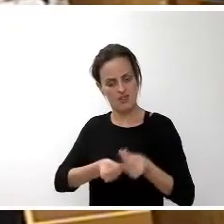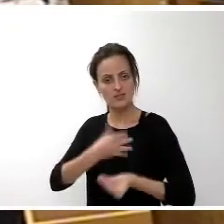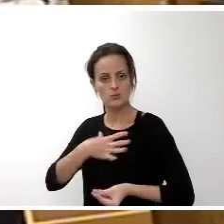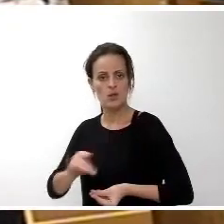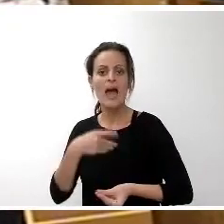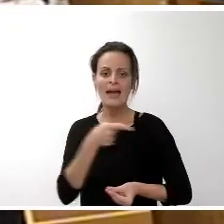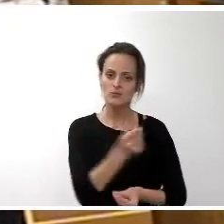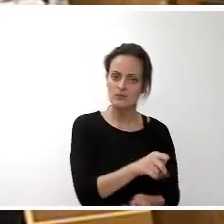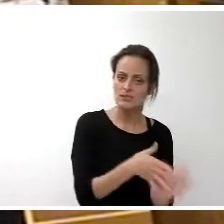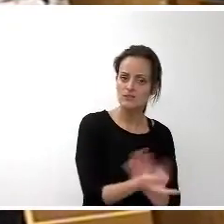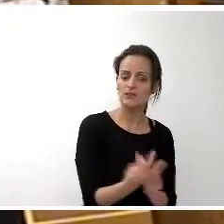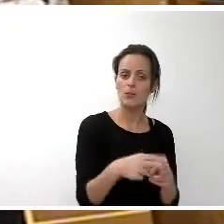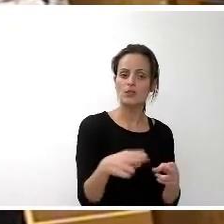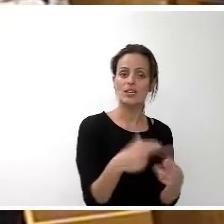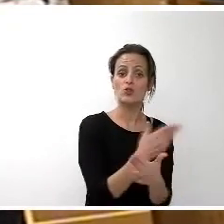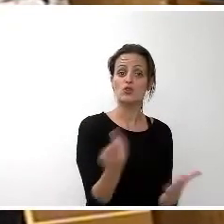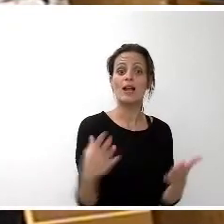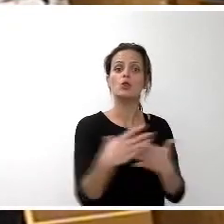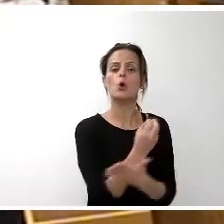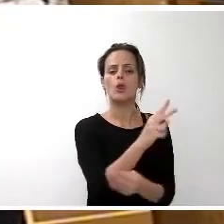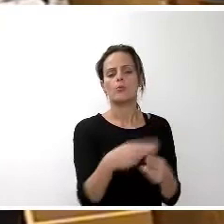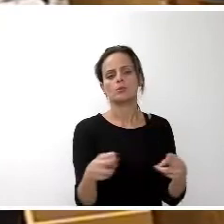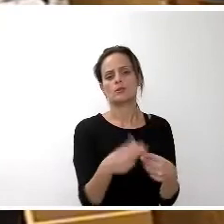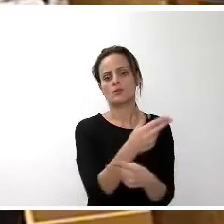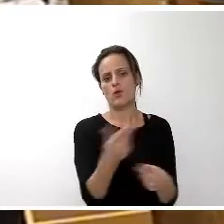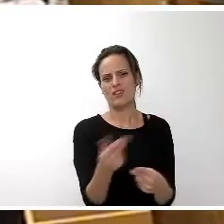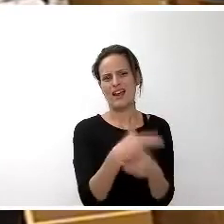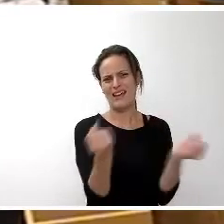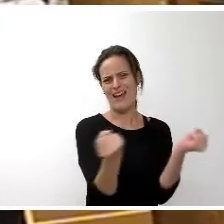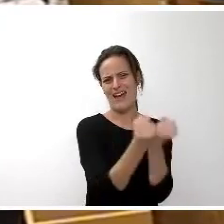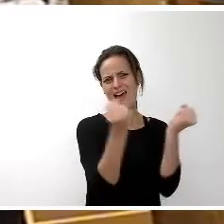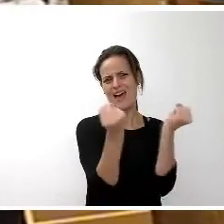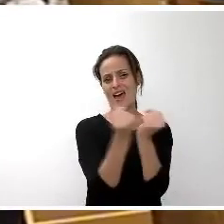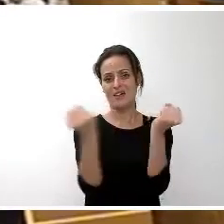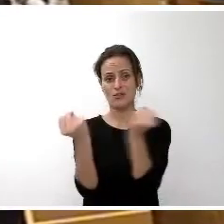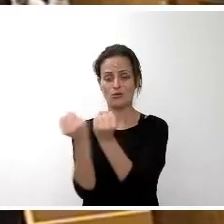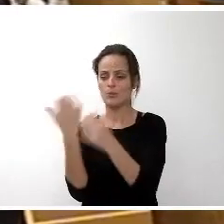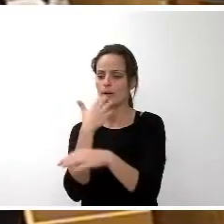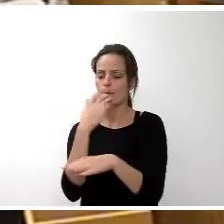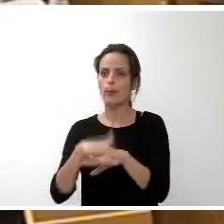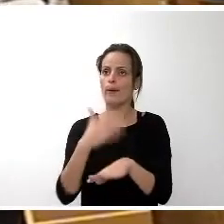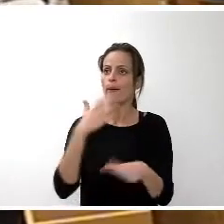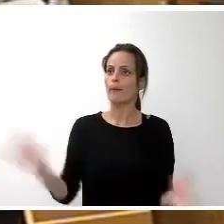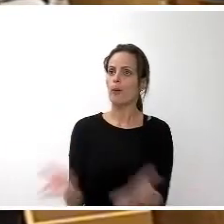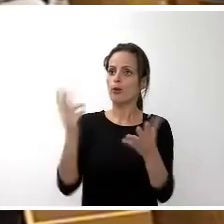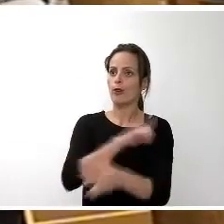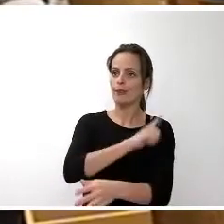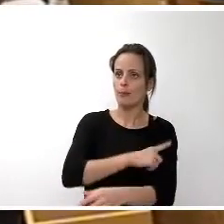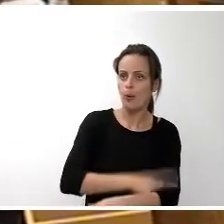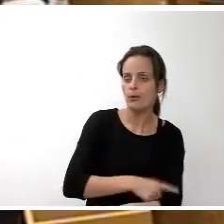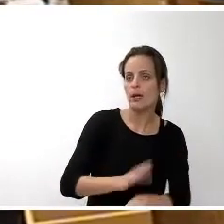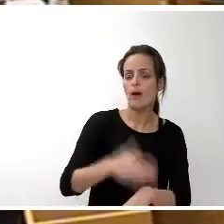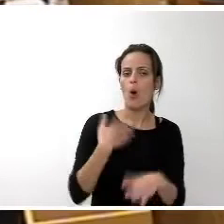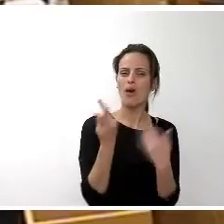esa política social que incluye como dije antes muchas acciones en la promoción deportiva que inculquen hábitos de vida